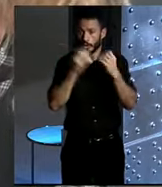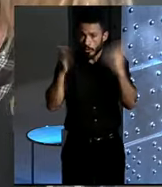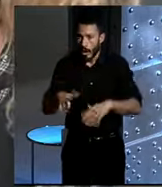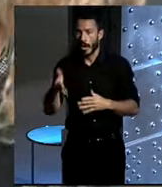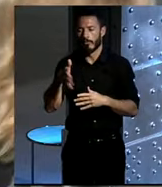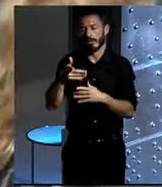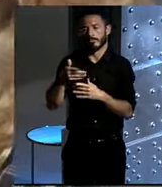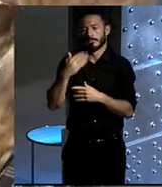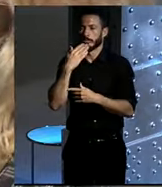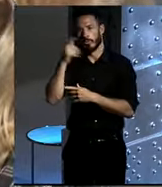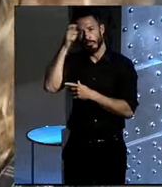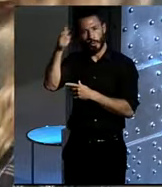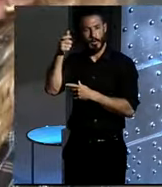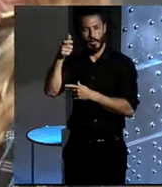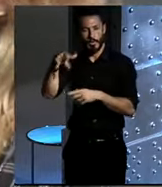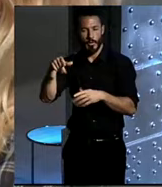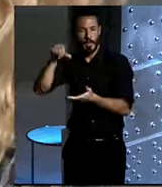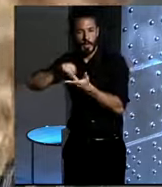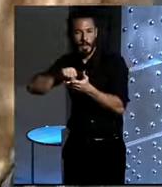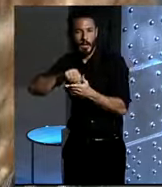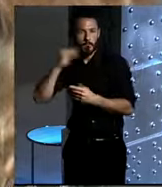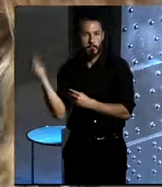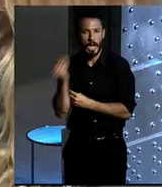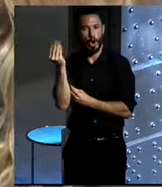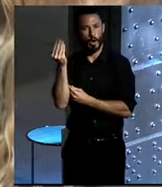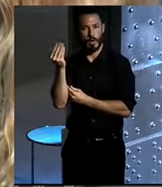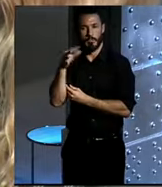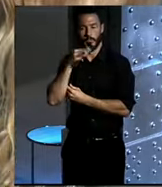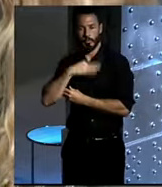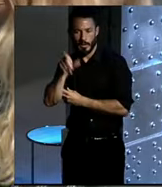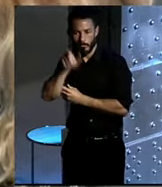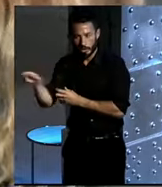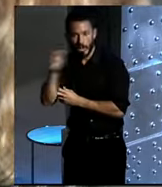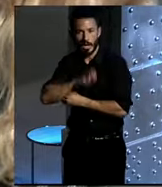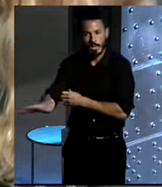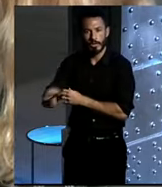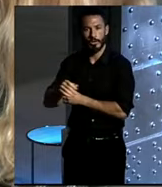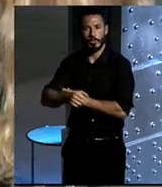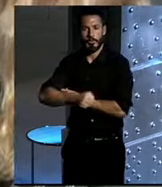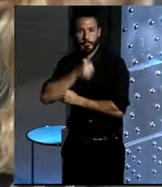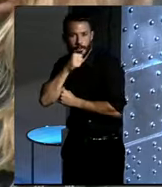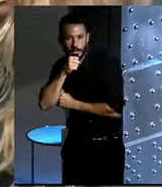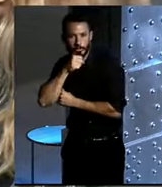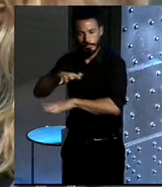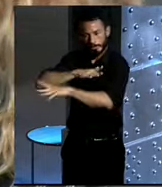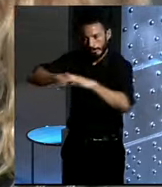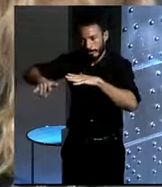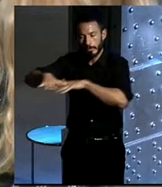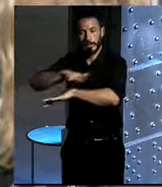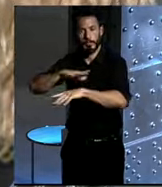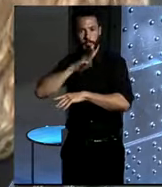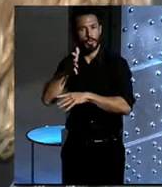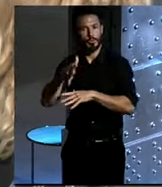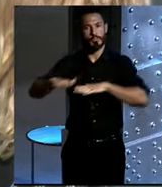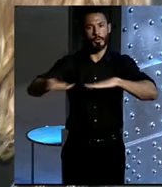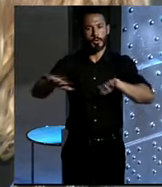la ciudad mejora muchísimo y por eso es un movimiento global del que estamos muy atrasados todavía en Madrid, pero que bueno, que